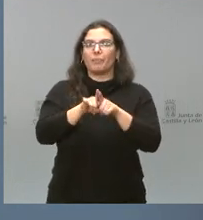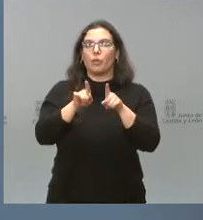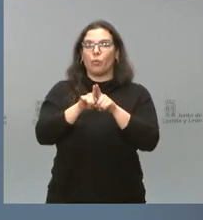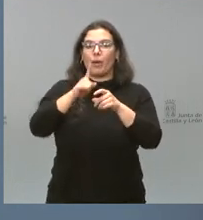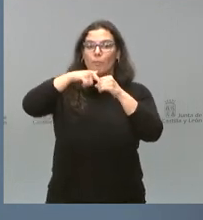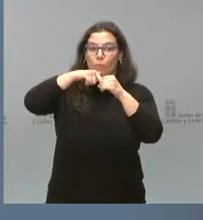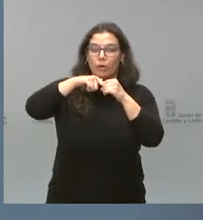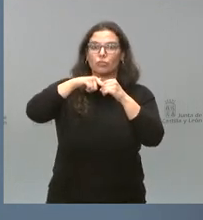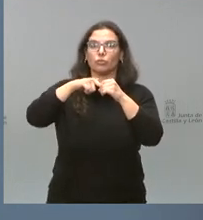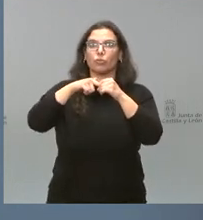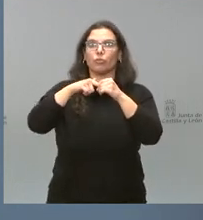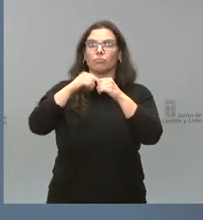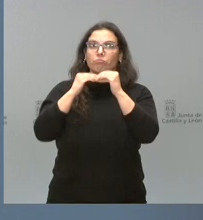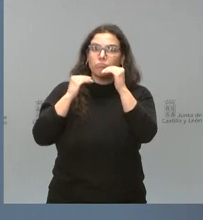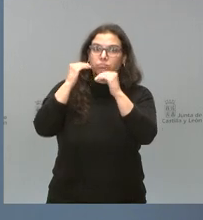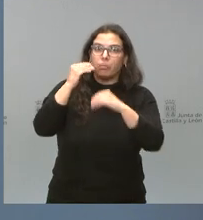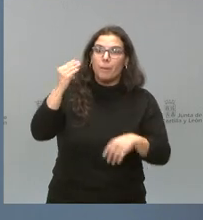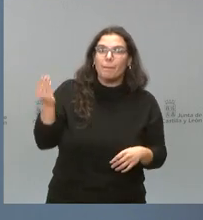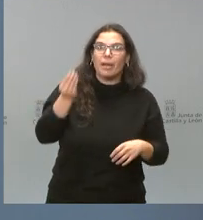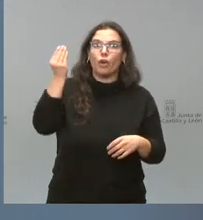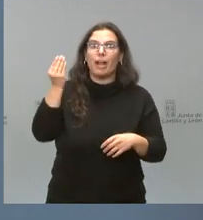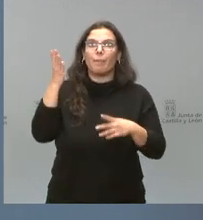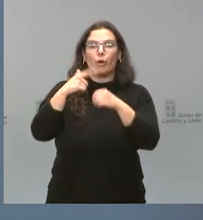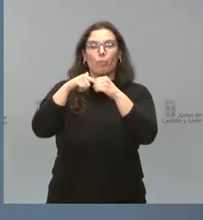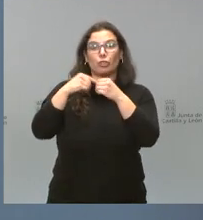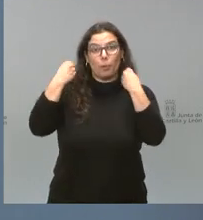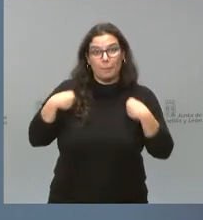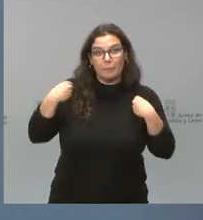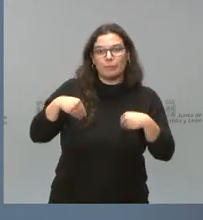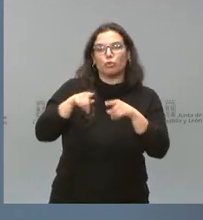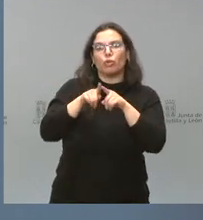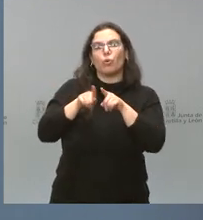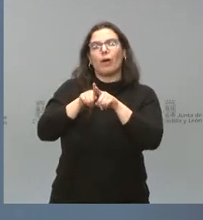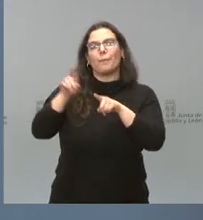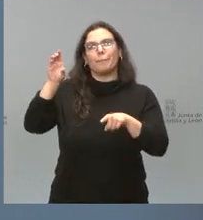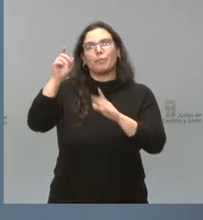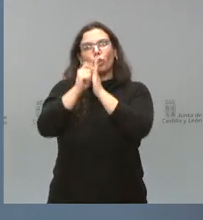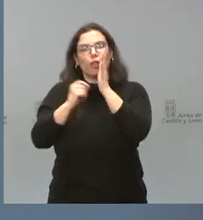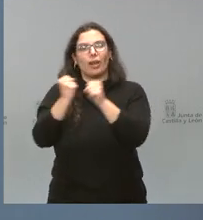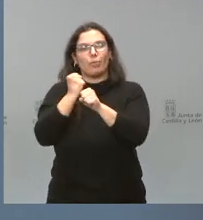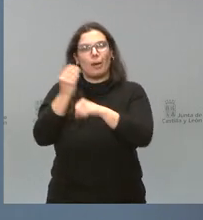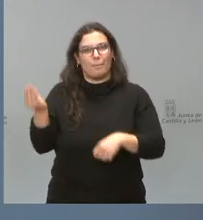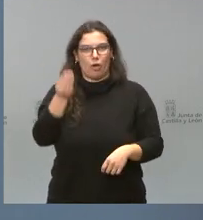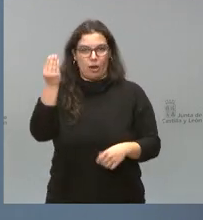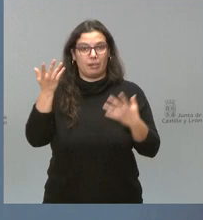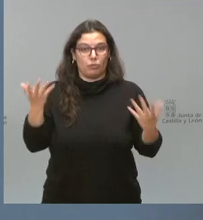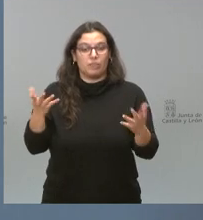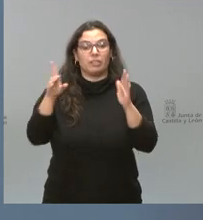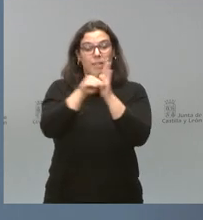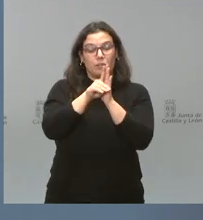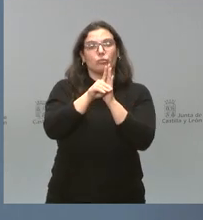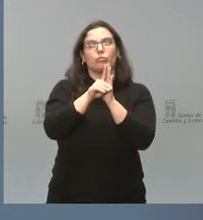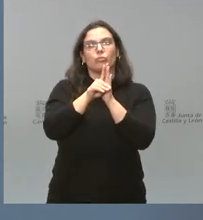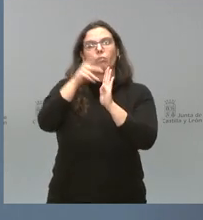permite una mejora de las retribuciones sin necesidad de cambiar de puesto de trabajo. Lo que se establece aquí, por tanto, es el decreto por el que se regula